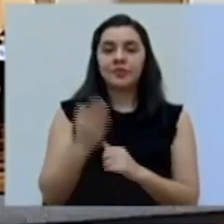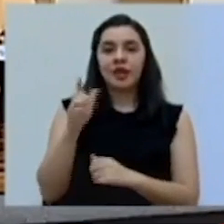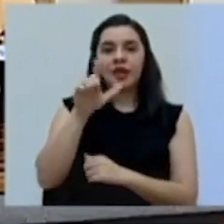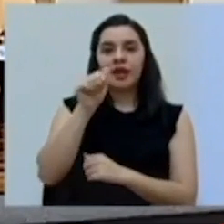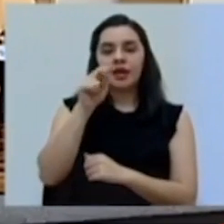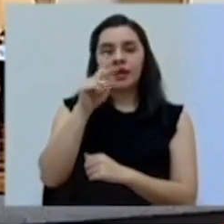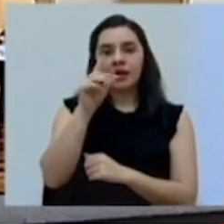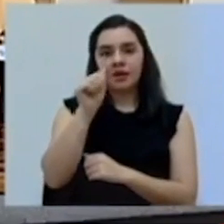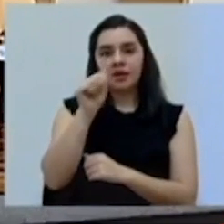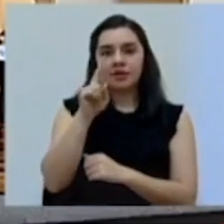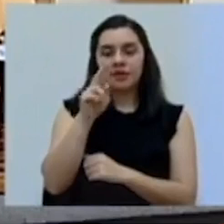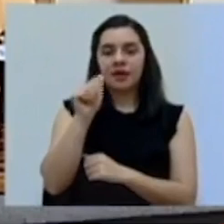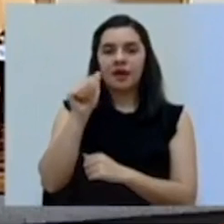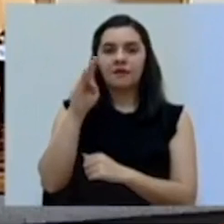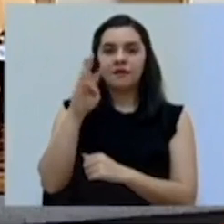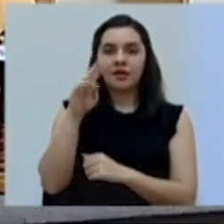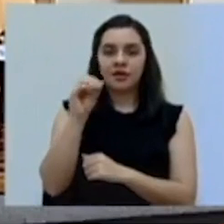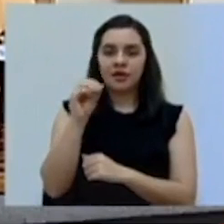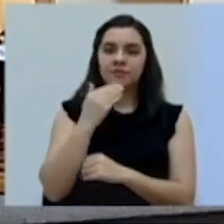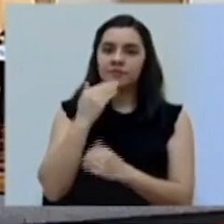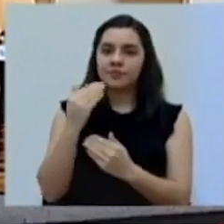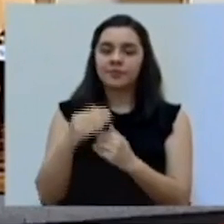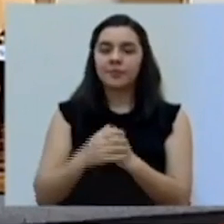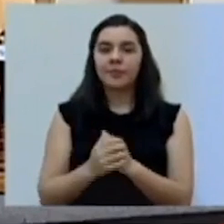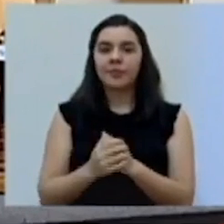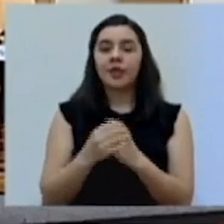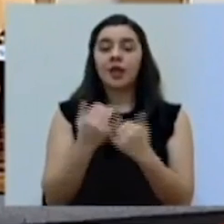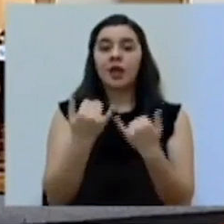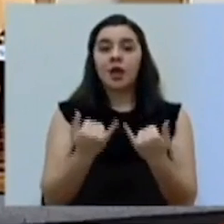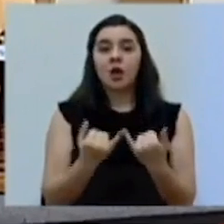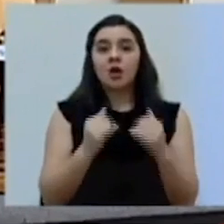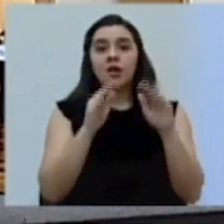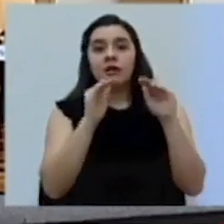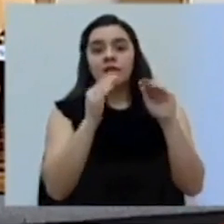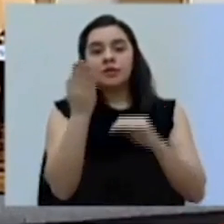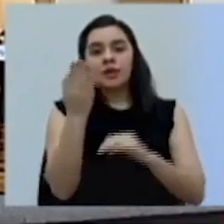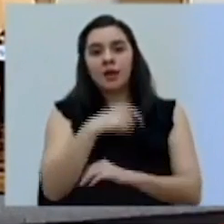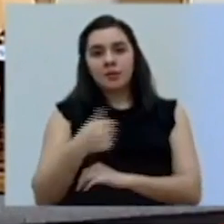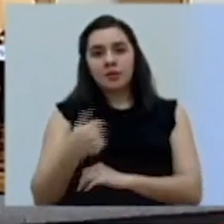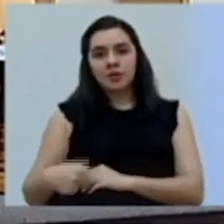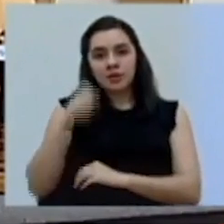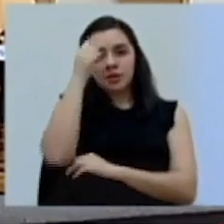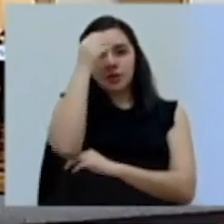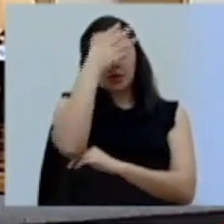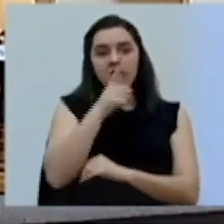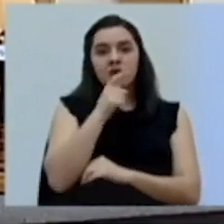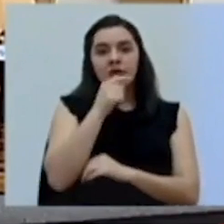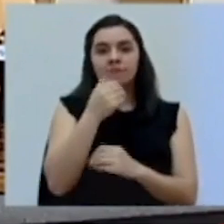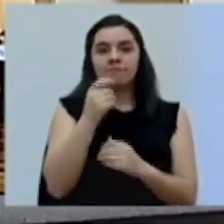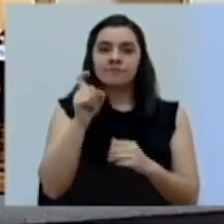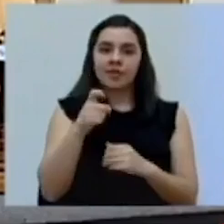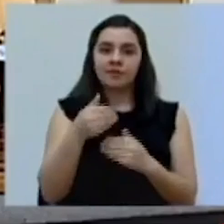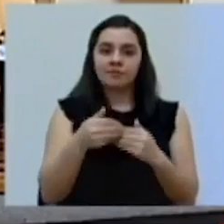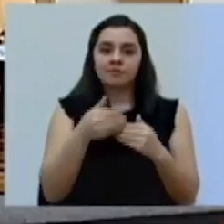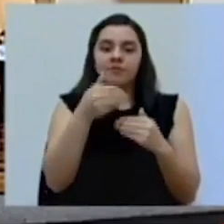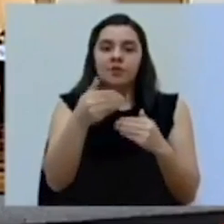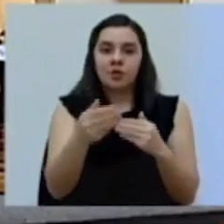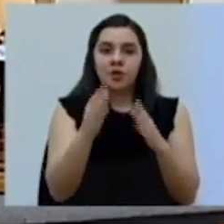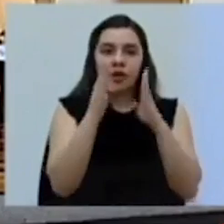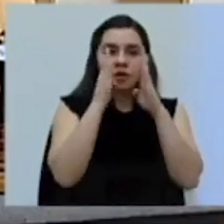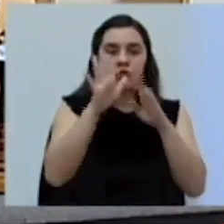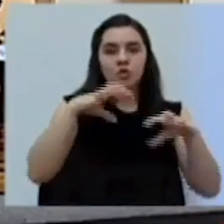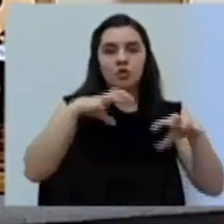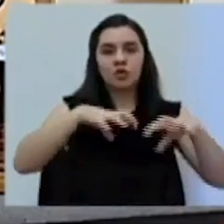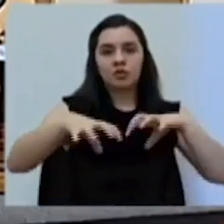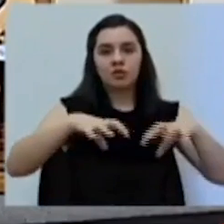señora Leandra Abarca. Procedemos a despedir al señor presidente de la República, quien debe continuar con la atención de